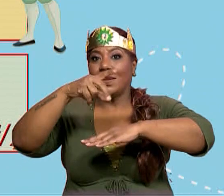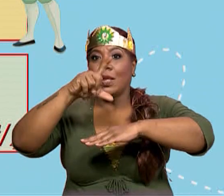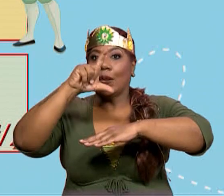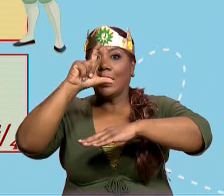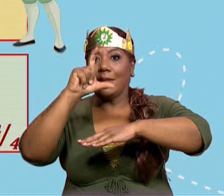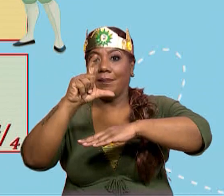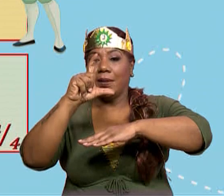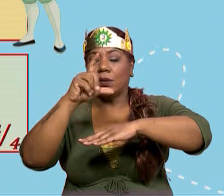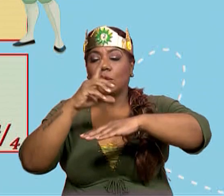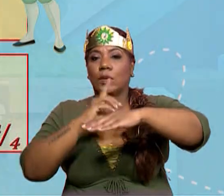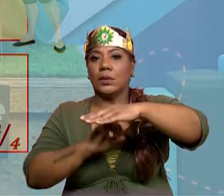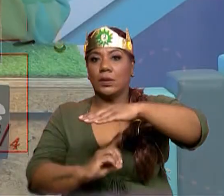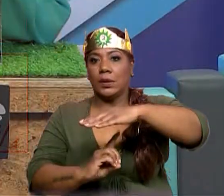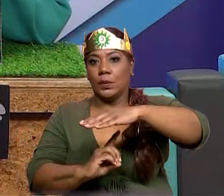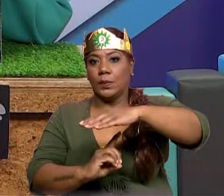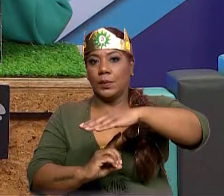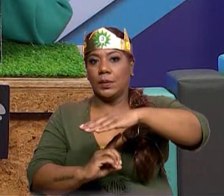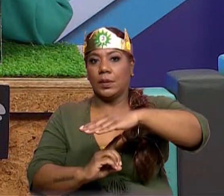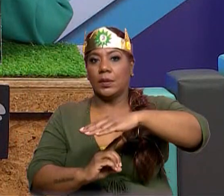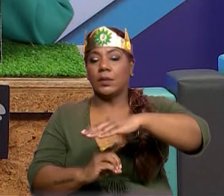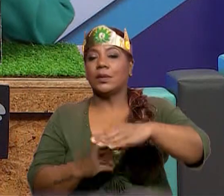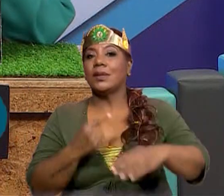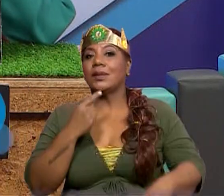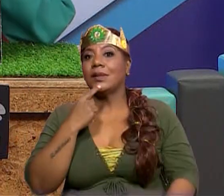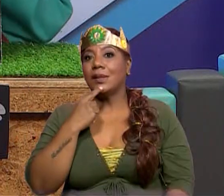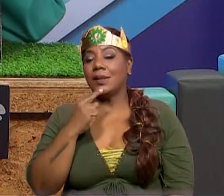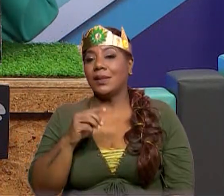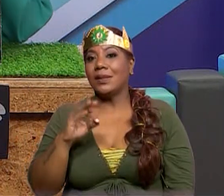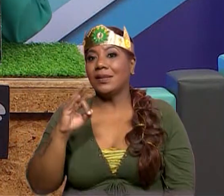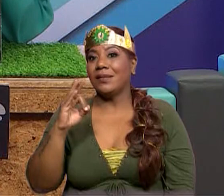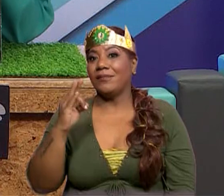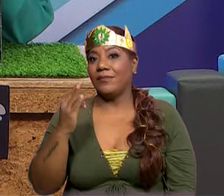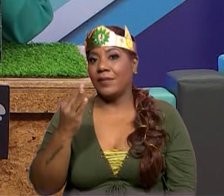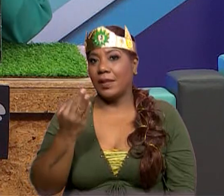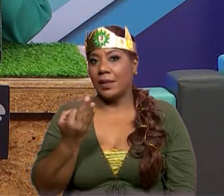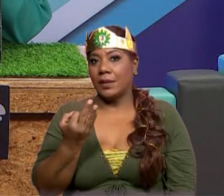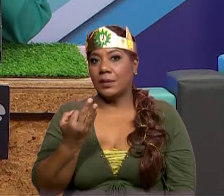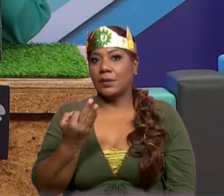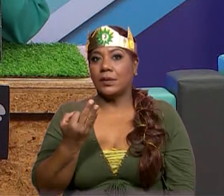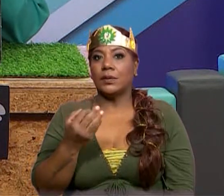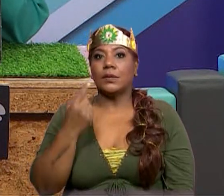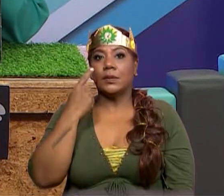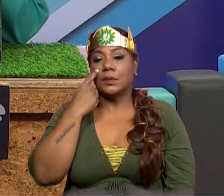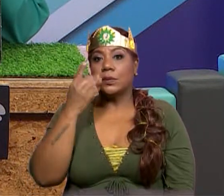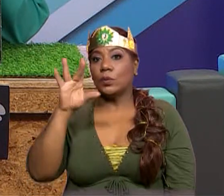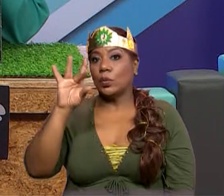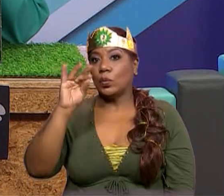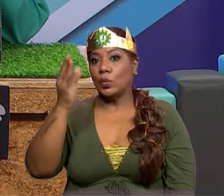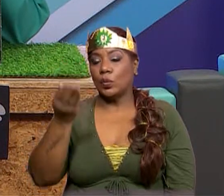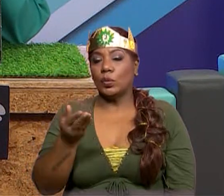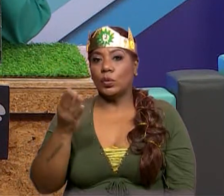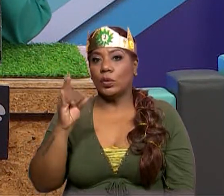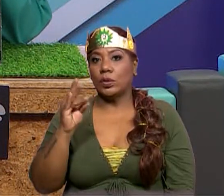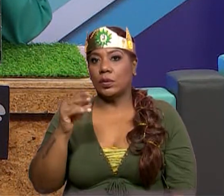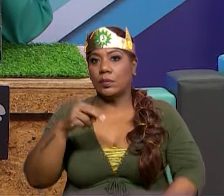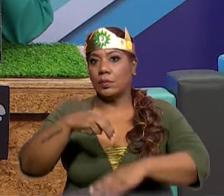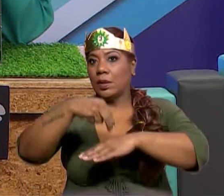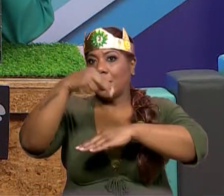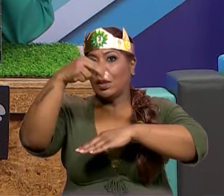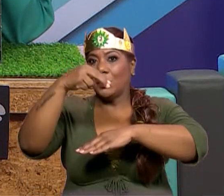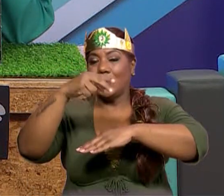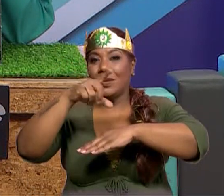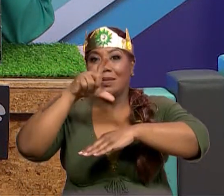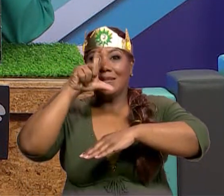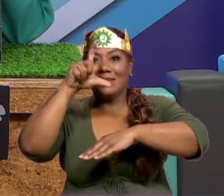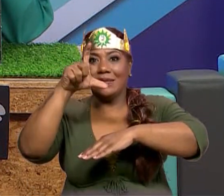que el denominador, se le llama fracción impropia, como el ejemplo que tenemos, que es ocho séptimo. Observen